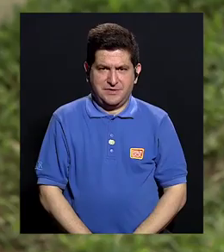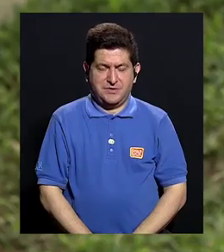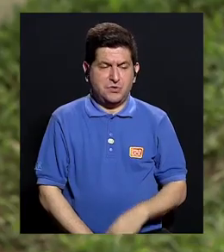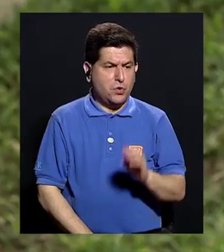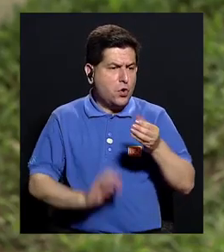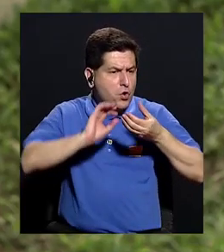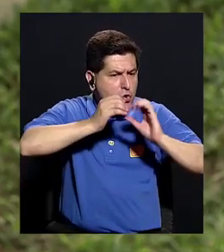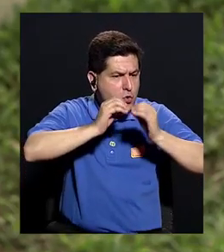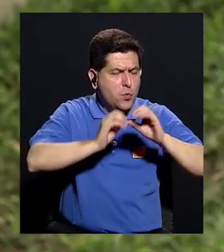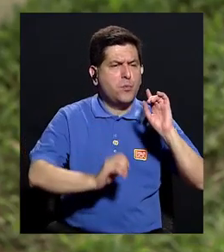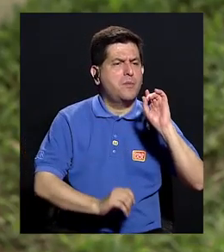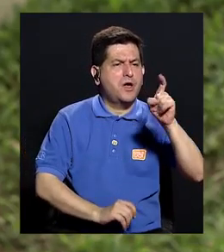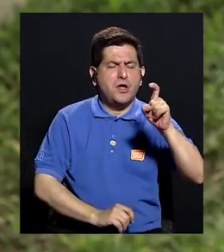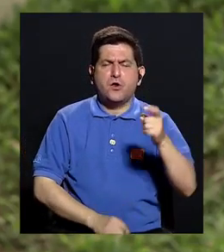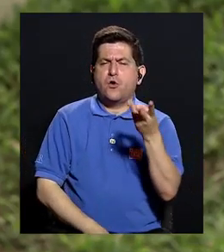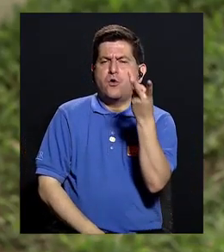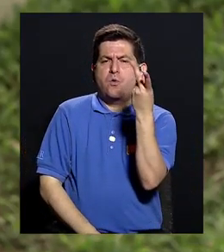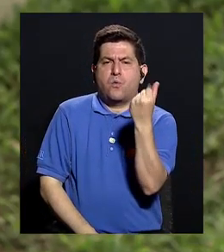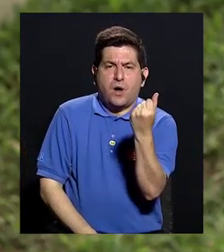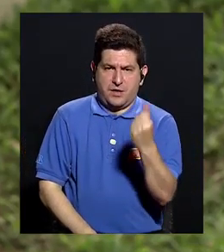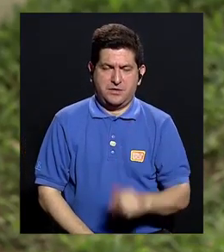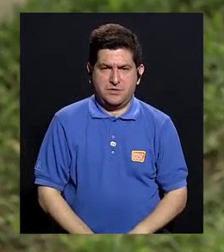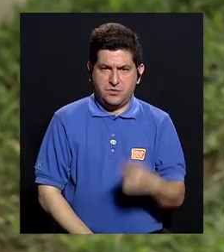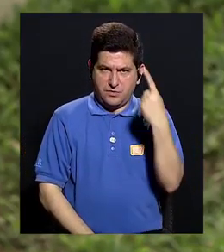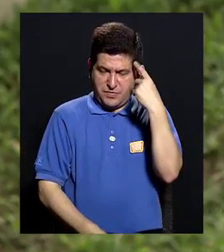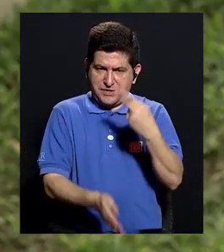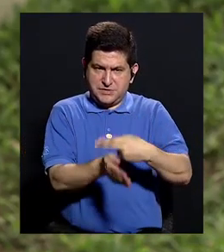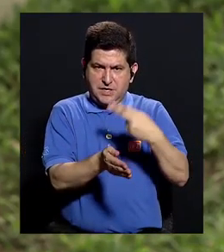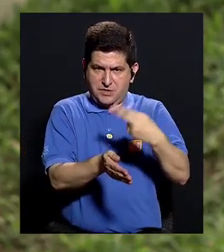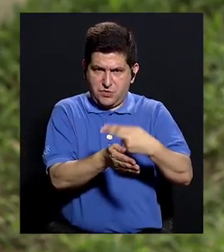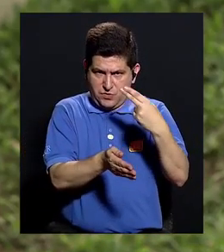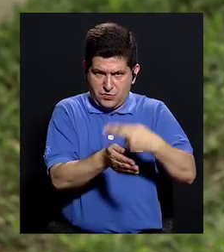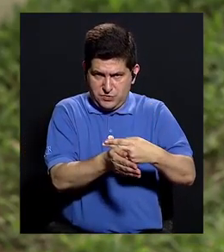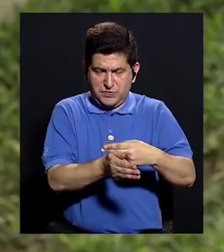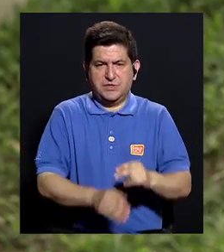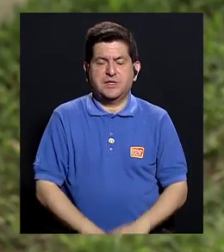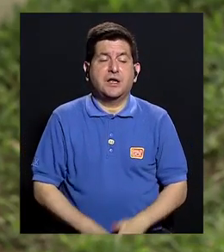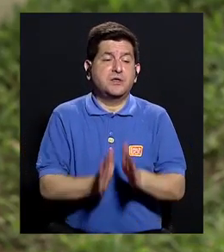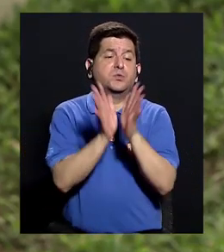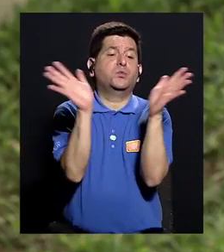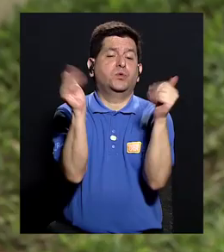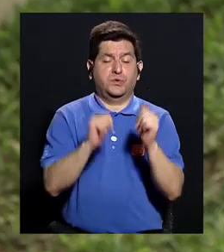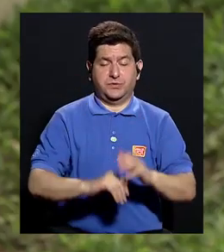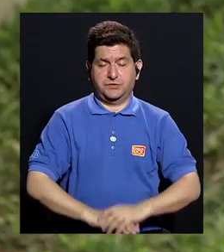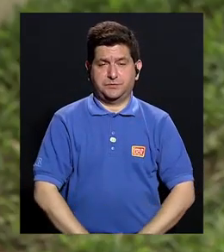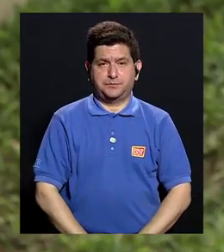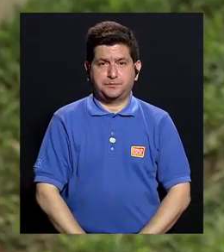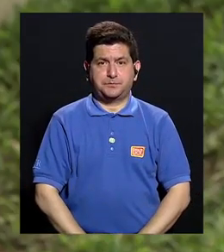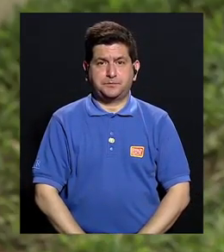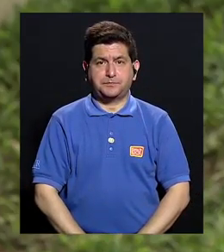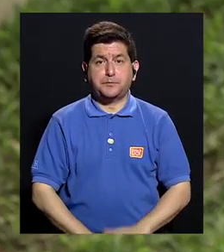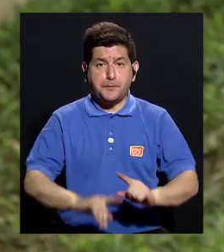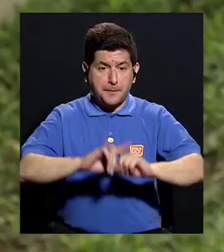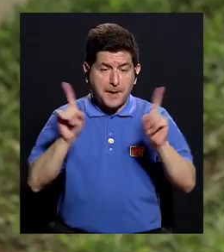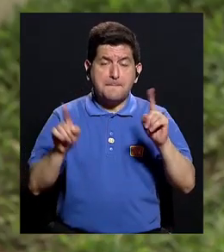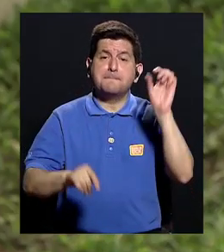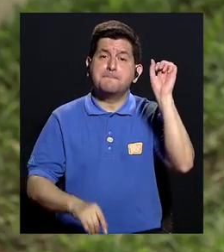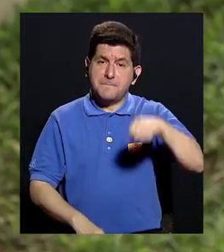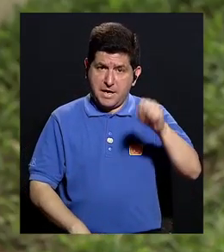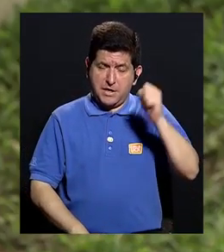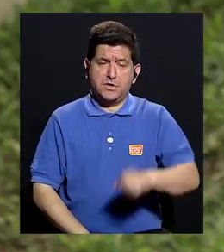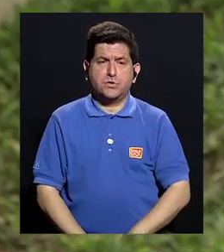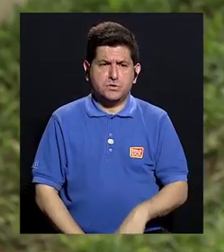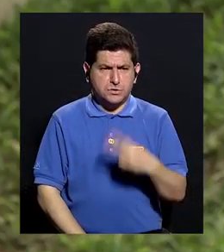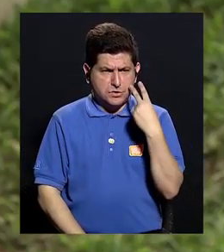es la cantidad de diagnóstico en los hospitales públicos. Pero sí hay una,